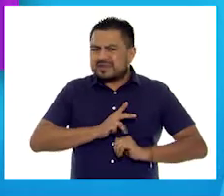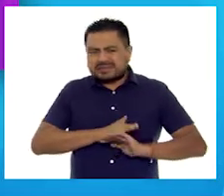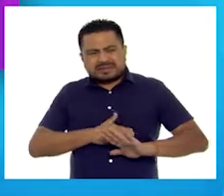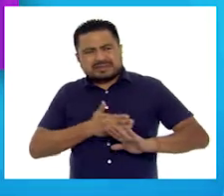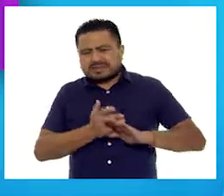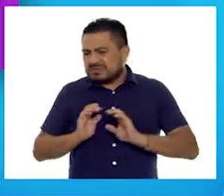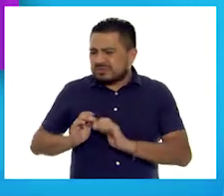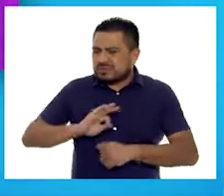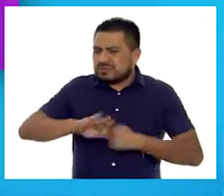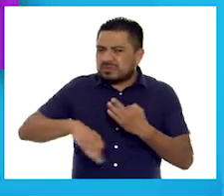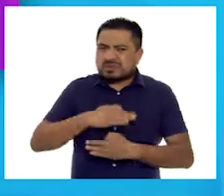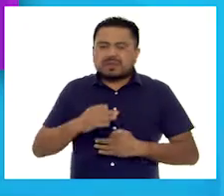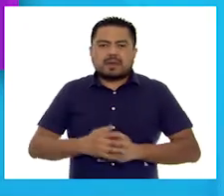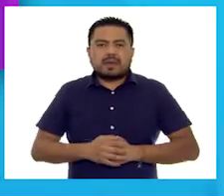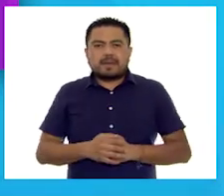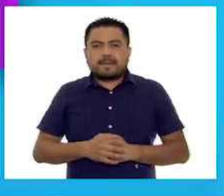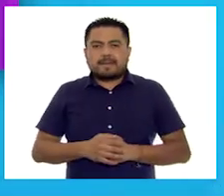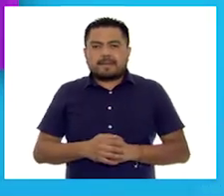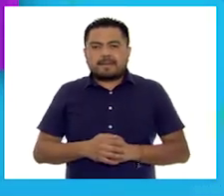los otros.